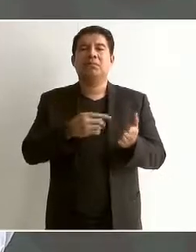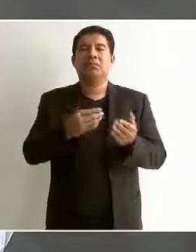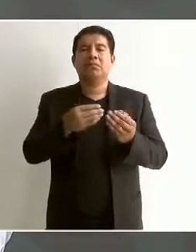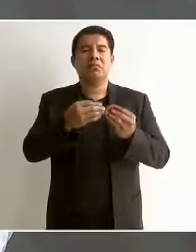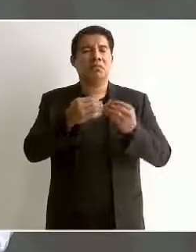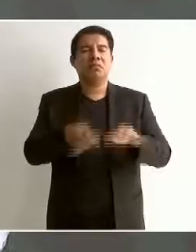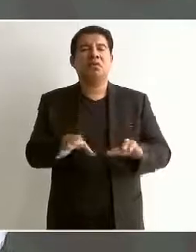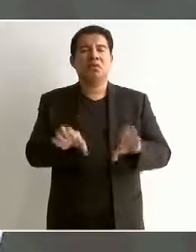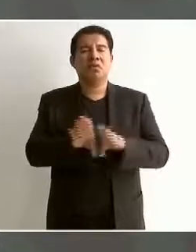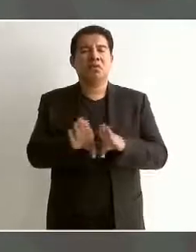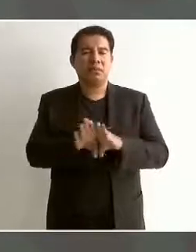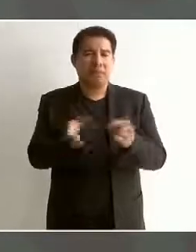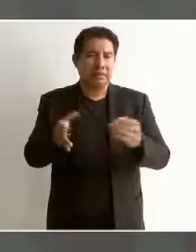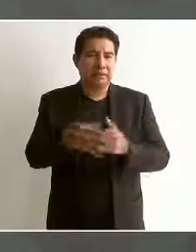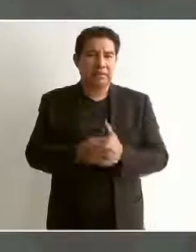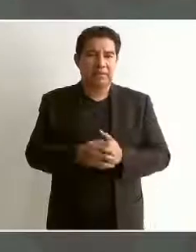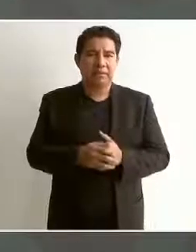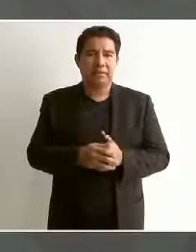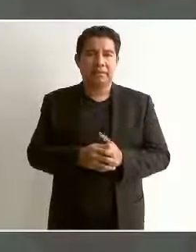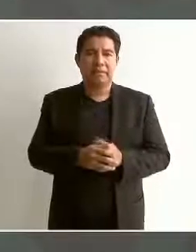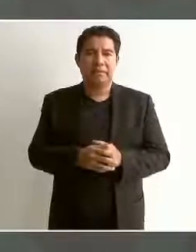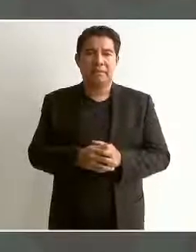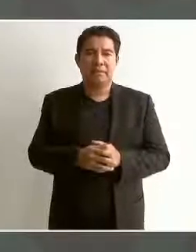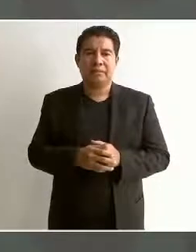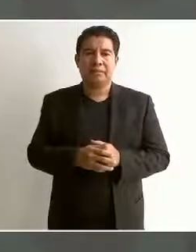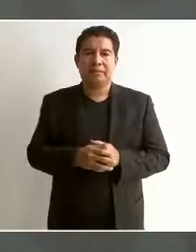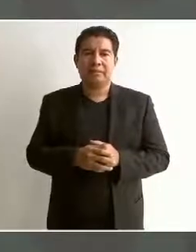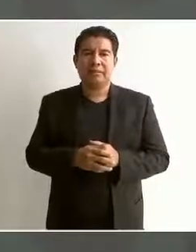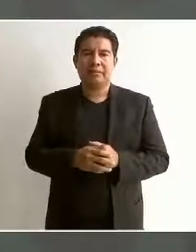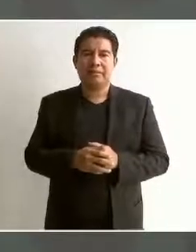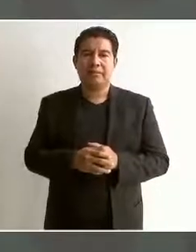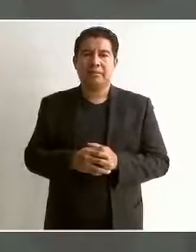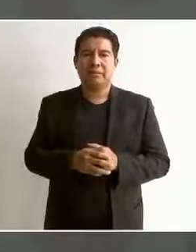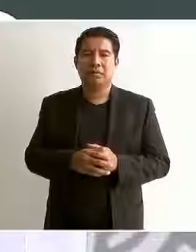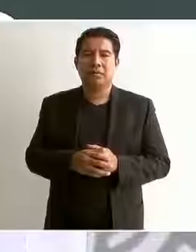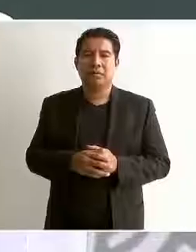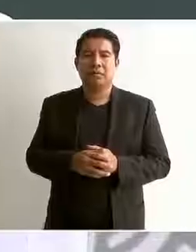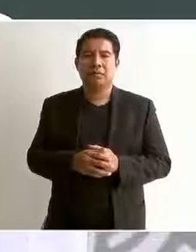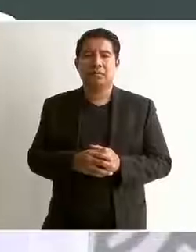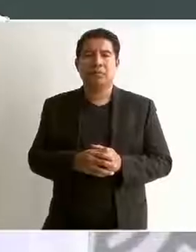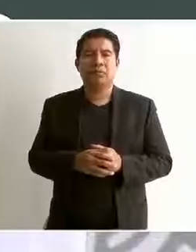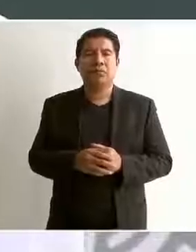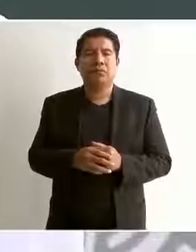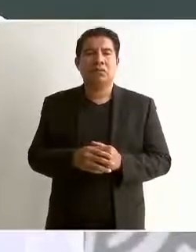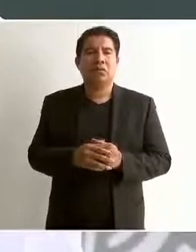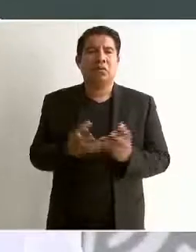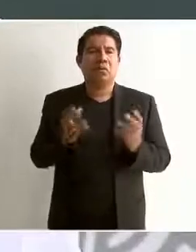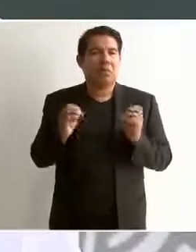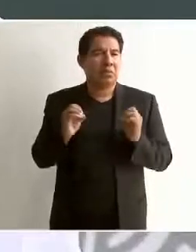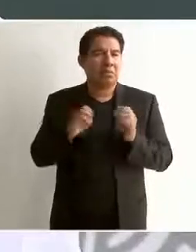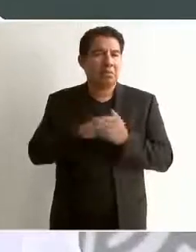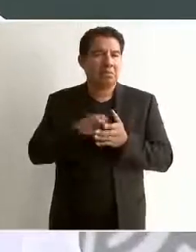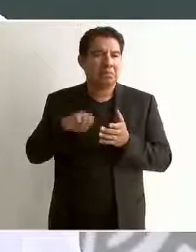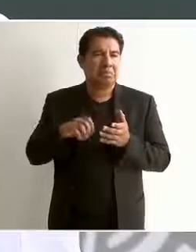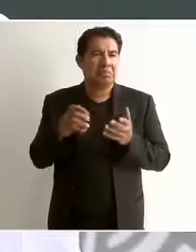¿cómo le van a hacer para que